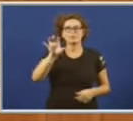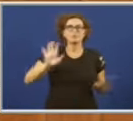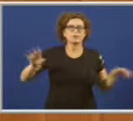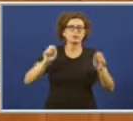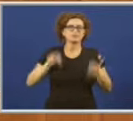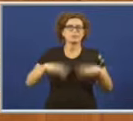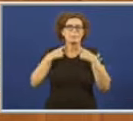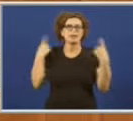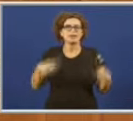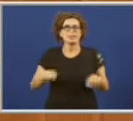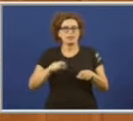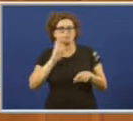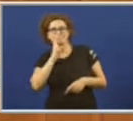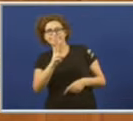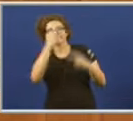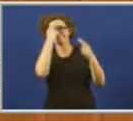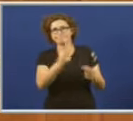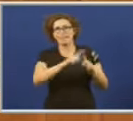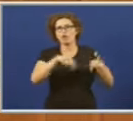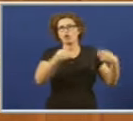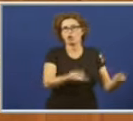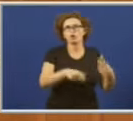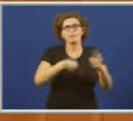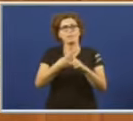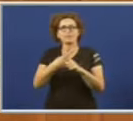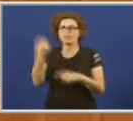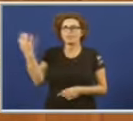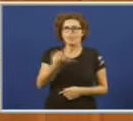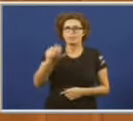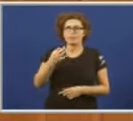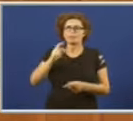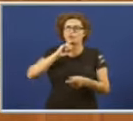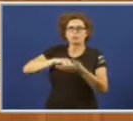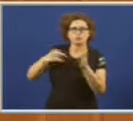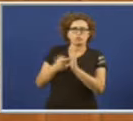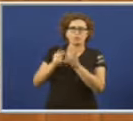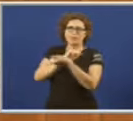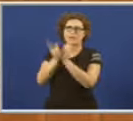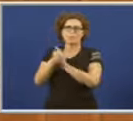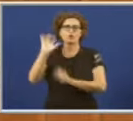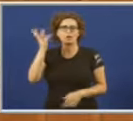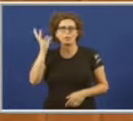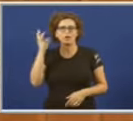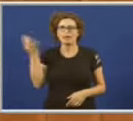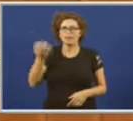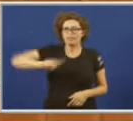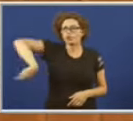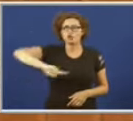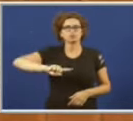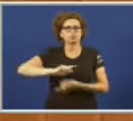perda de vista o aspecto ecológico e a necesaria resposta ao cambio climático. avanzar desde nos,